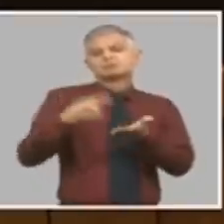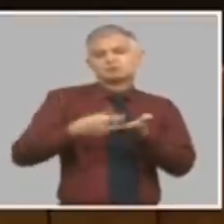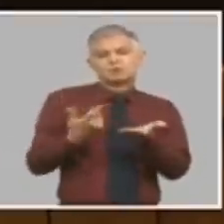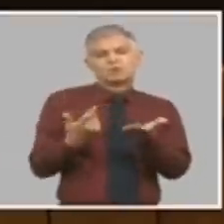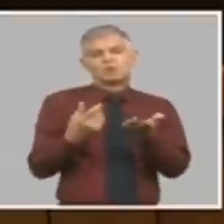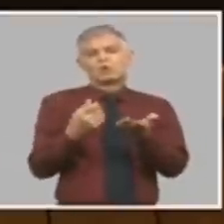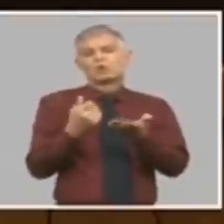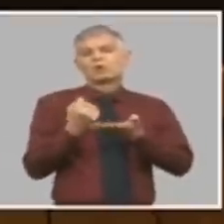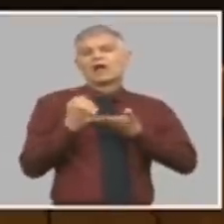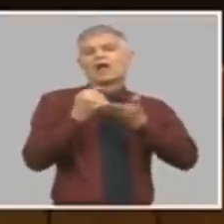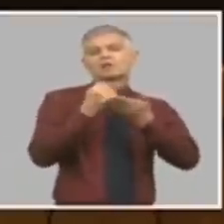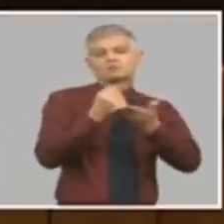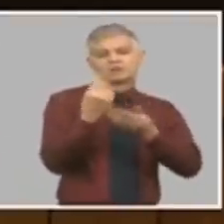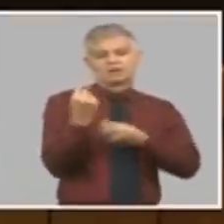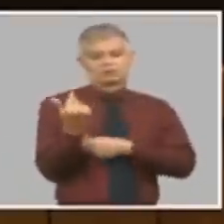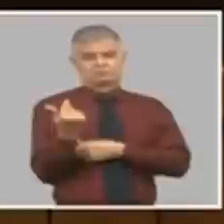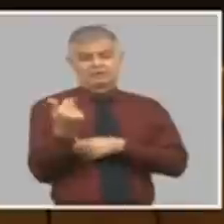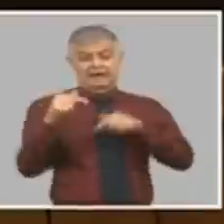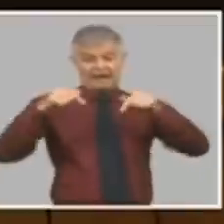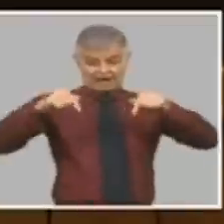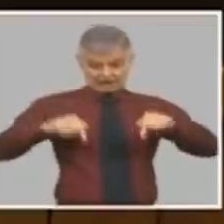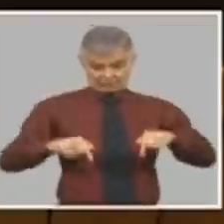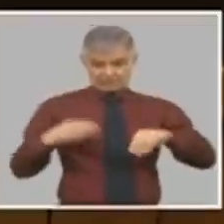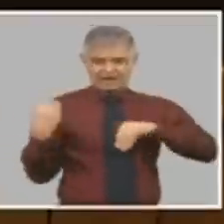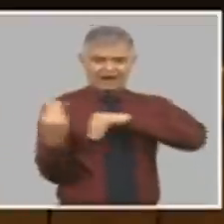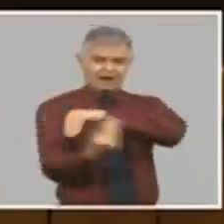Entonces, usted tiene que hacer ahora una reforma de salario